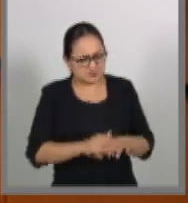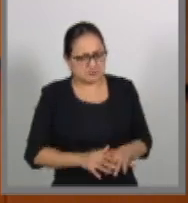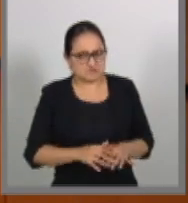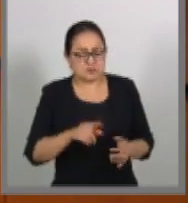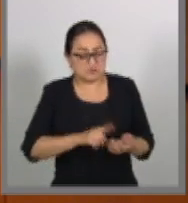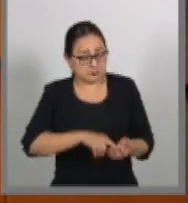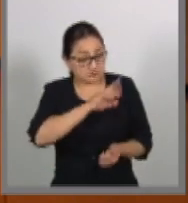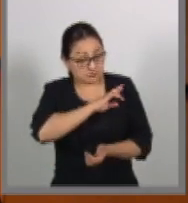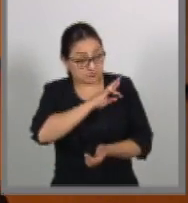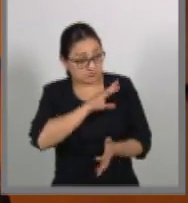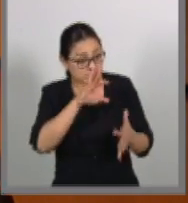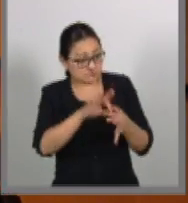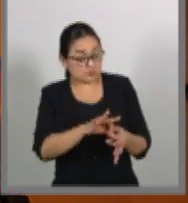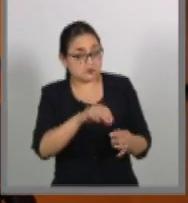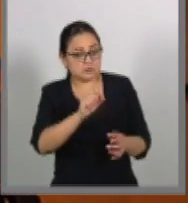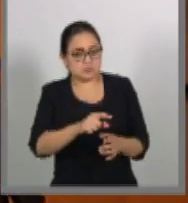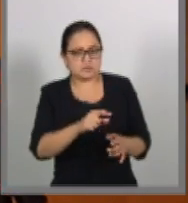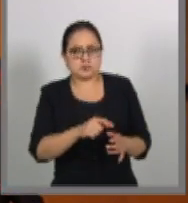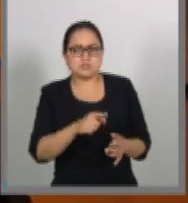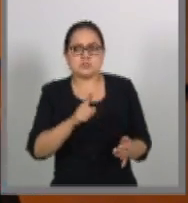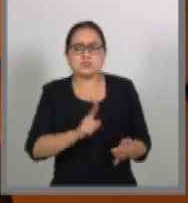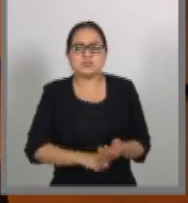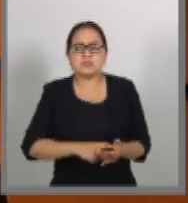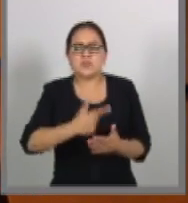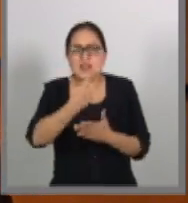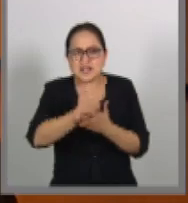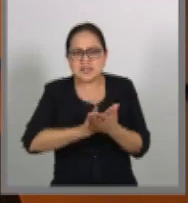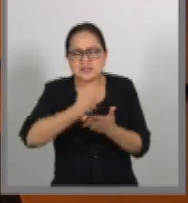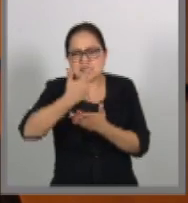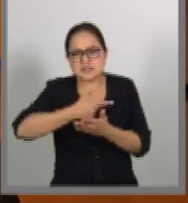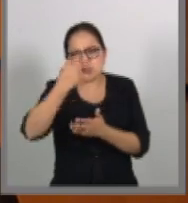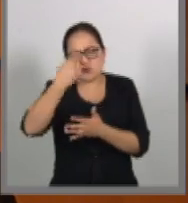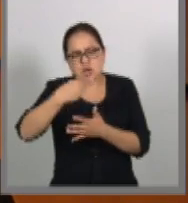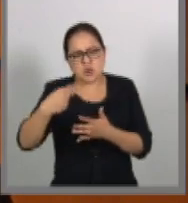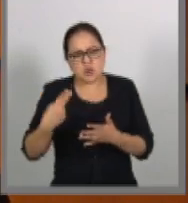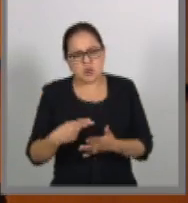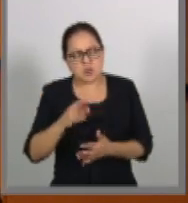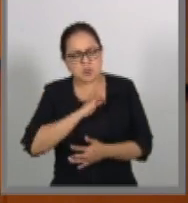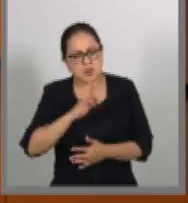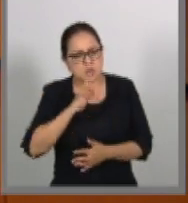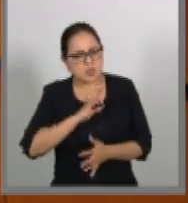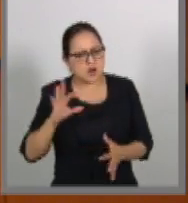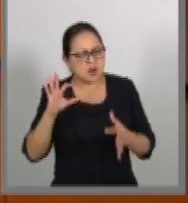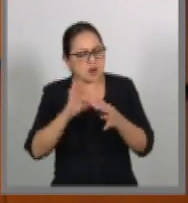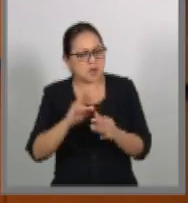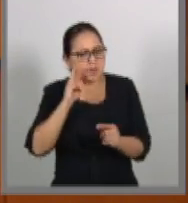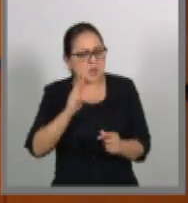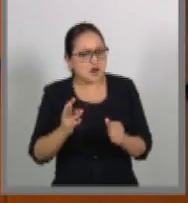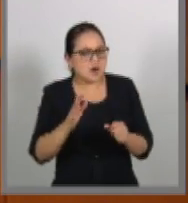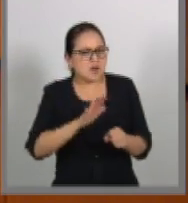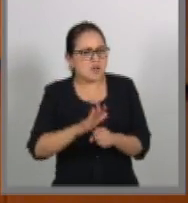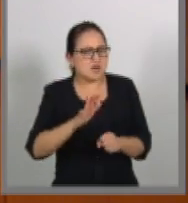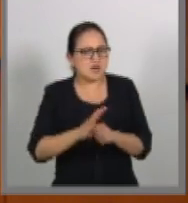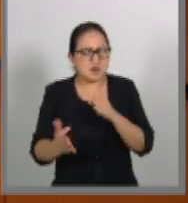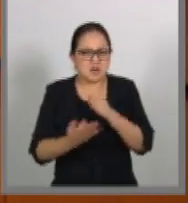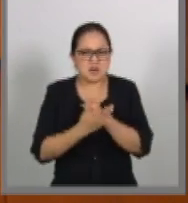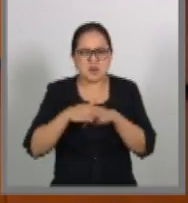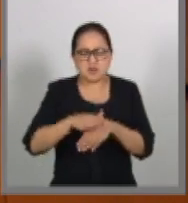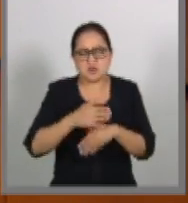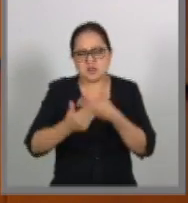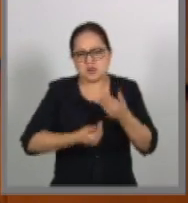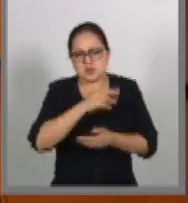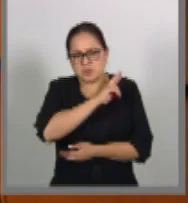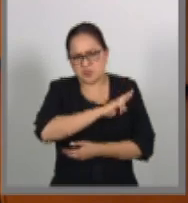privada. La estructuración de un banco de datos que permita conciliar el carácter auxiliar de los servicios de seguridad